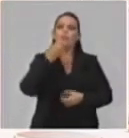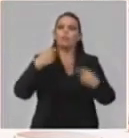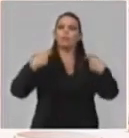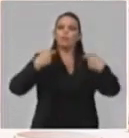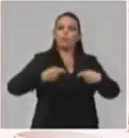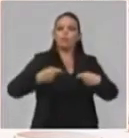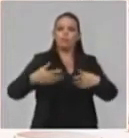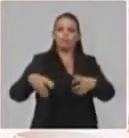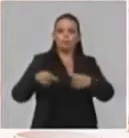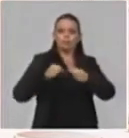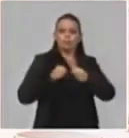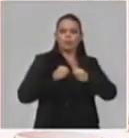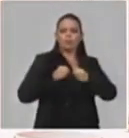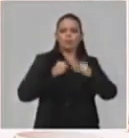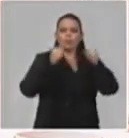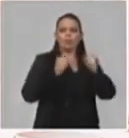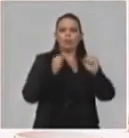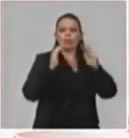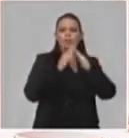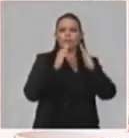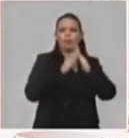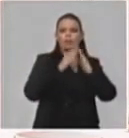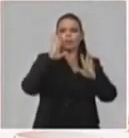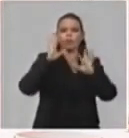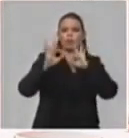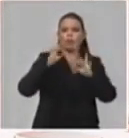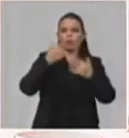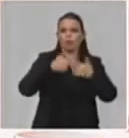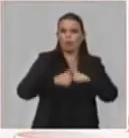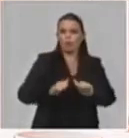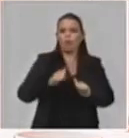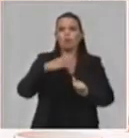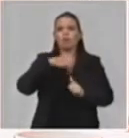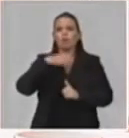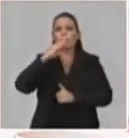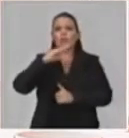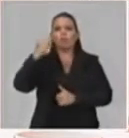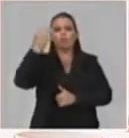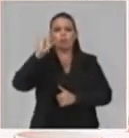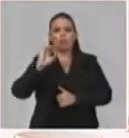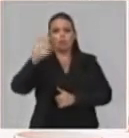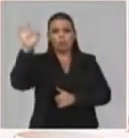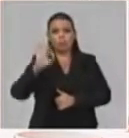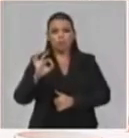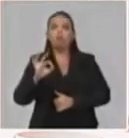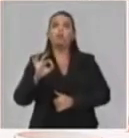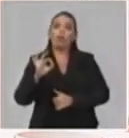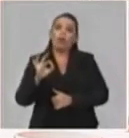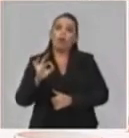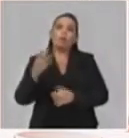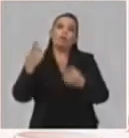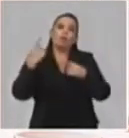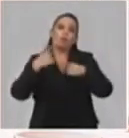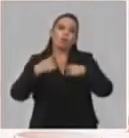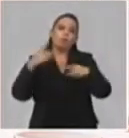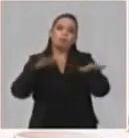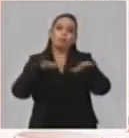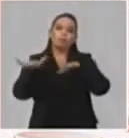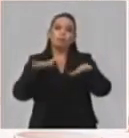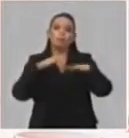disminuyó. Pero hemos mantenido más de 300 círculos funcionando. Incluso en esta última semana la